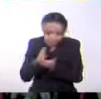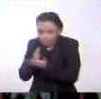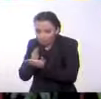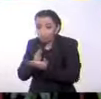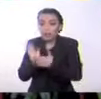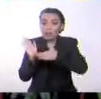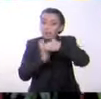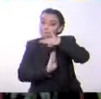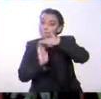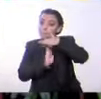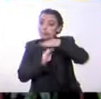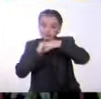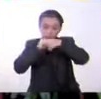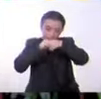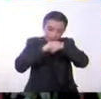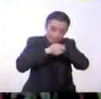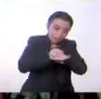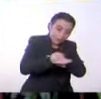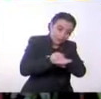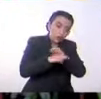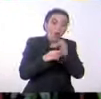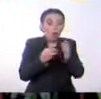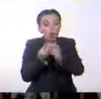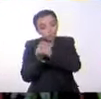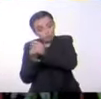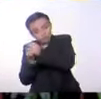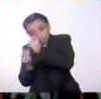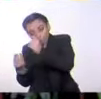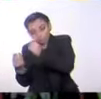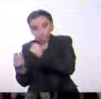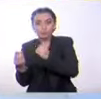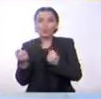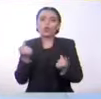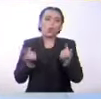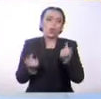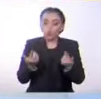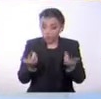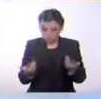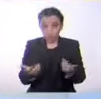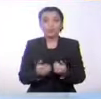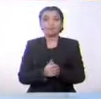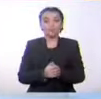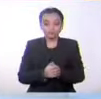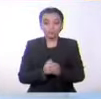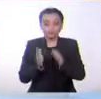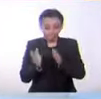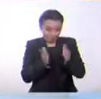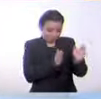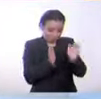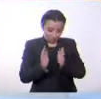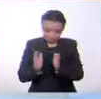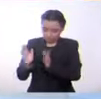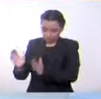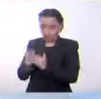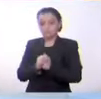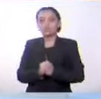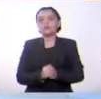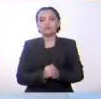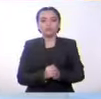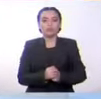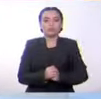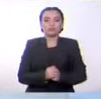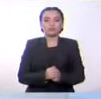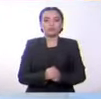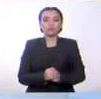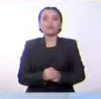son vivíparos u ovíparos para clasificarlos. Además, hay muchos